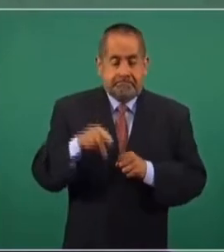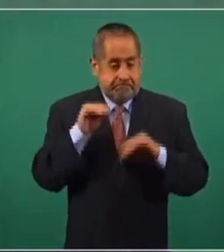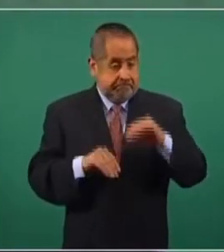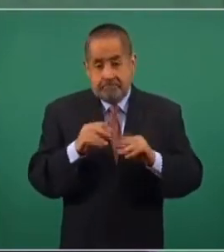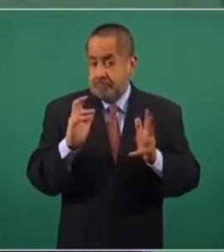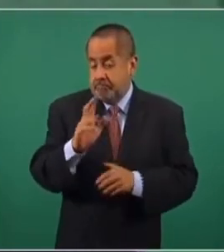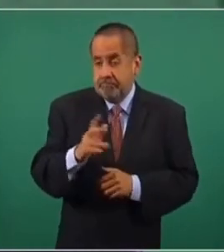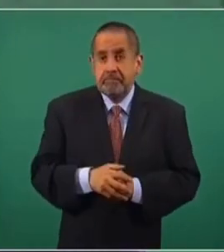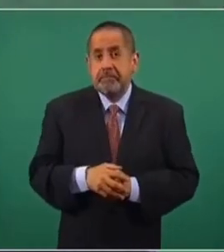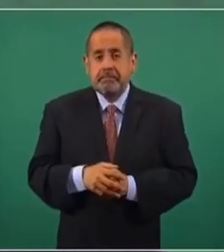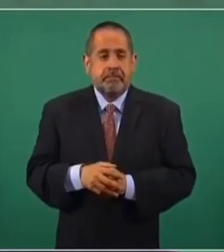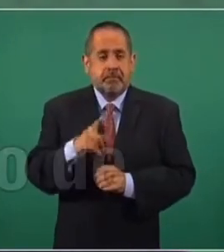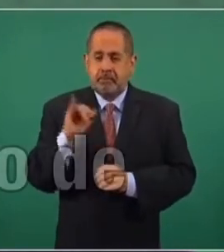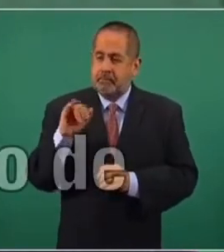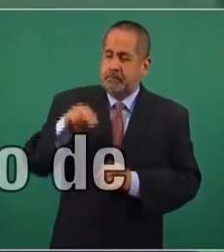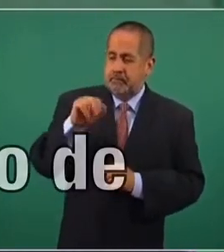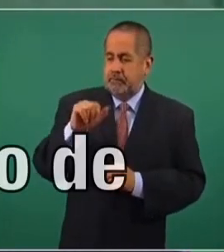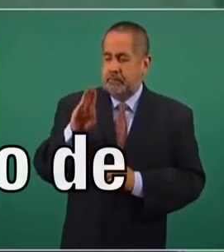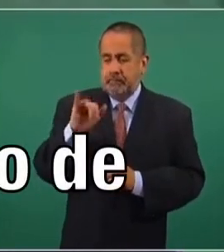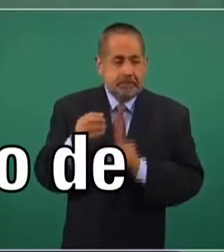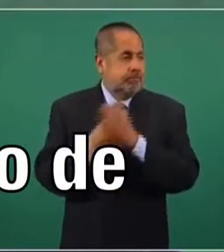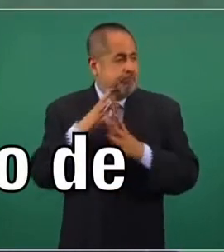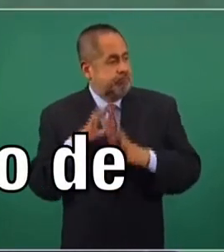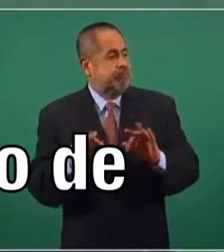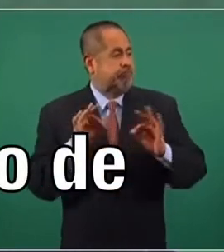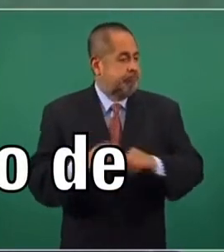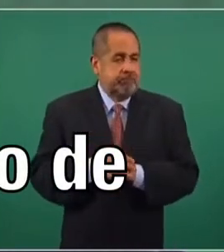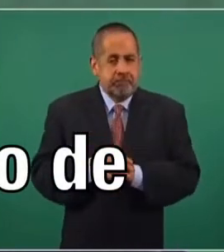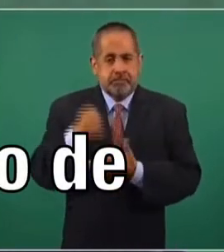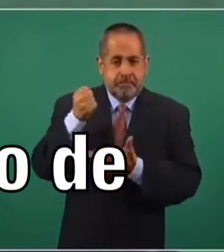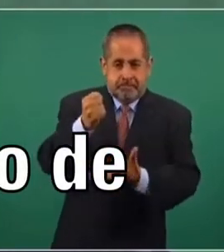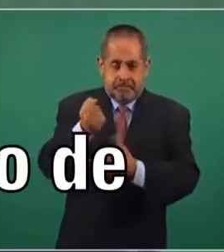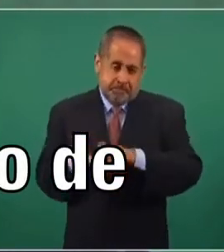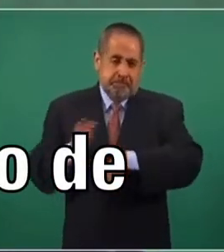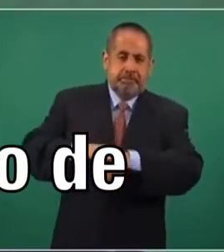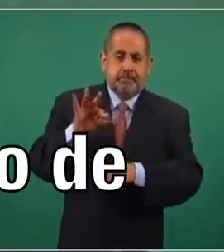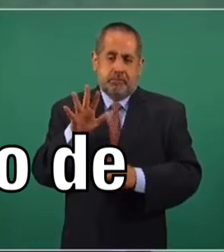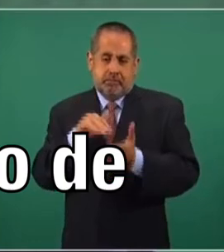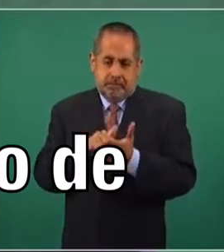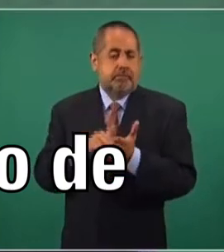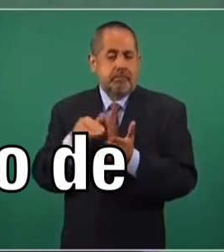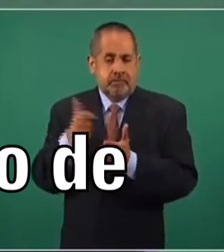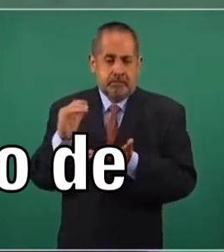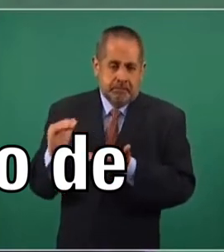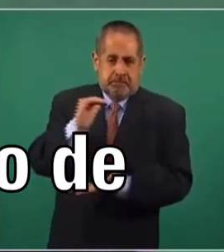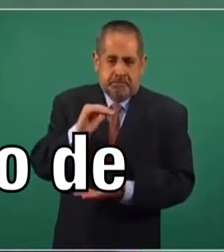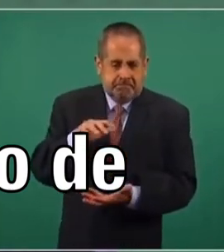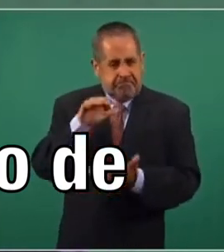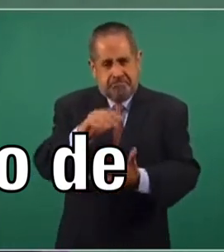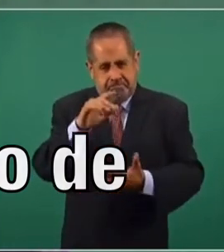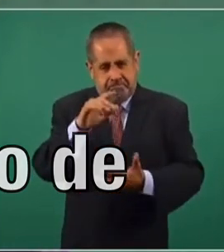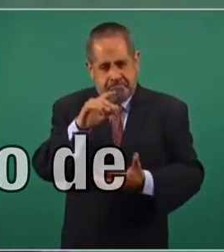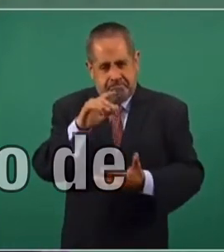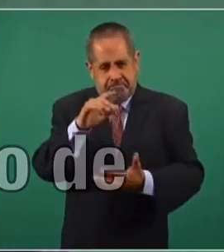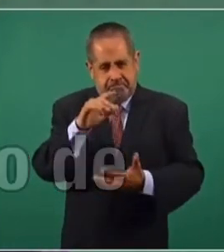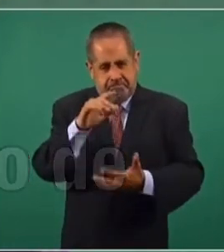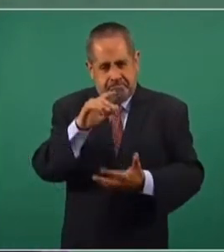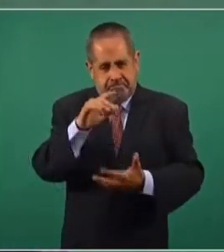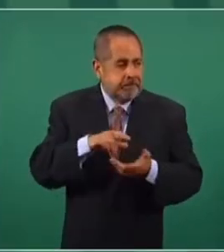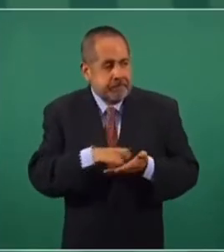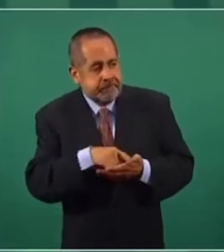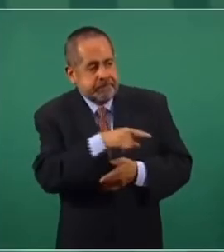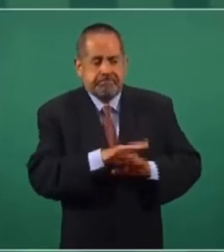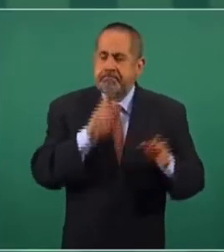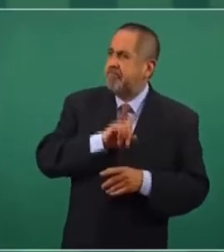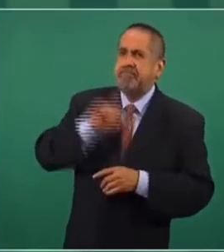Se creó el Insabi, se decidió aumentar el presupuesto de 40 mil millones de pesos para que no faltaran los medicamentos, se decidió comprar los